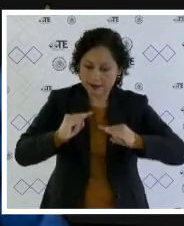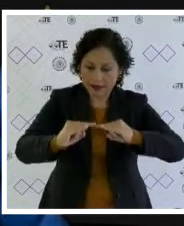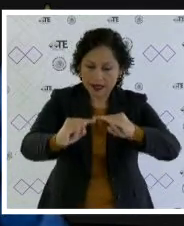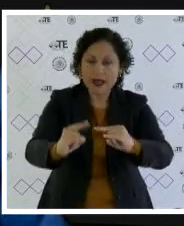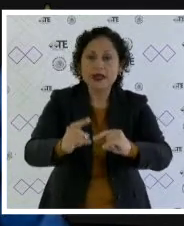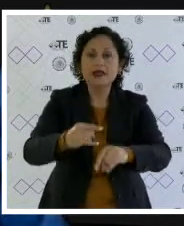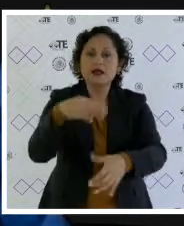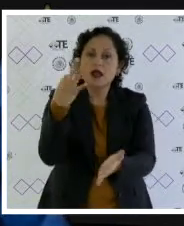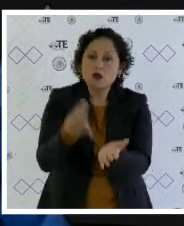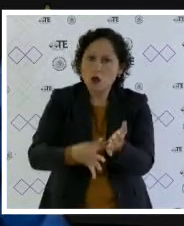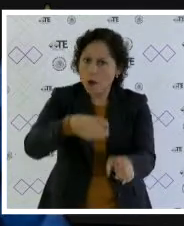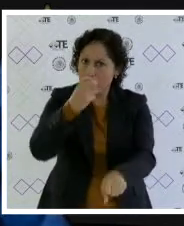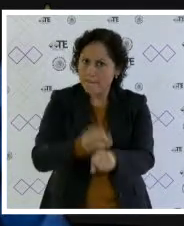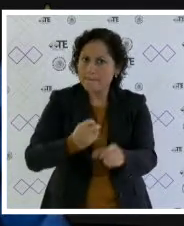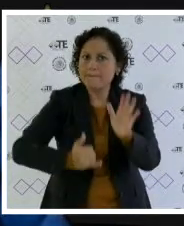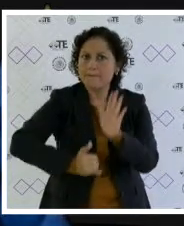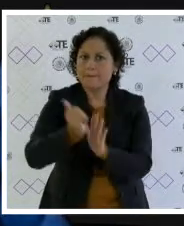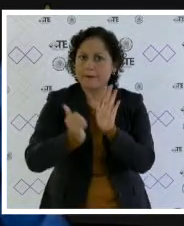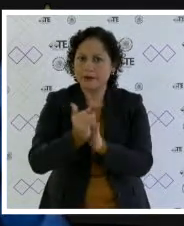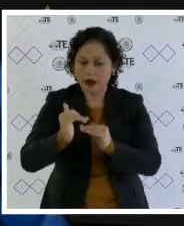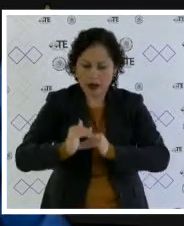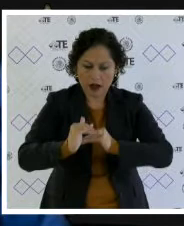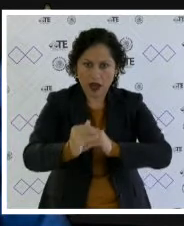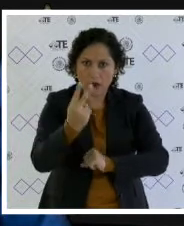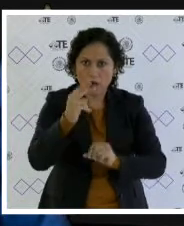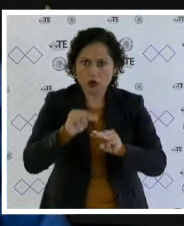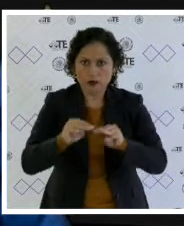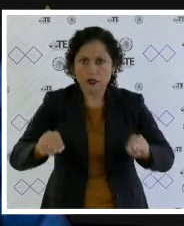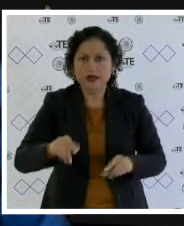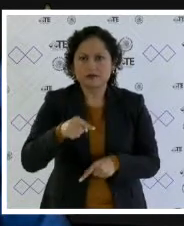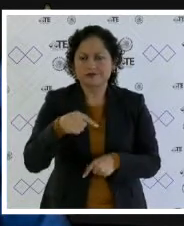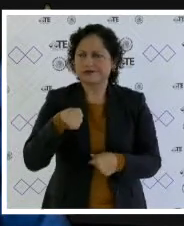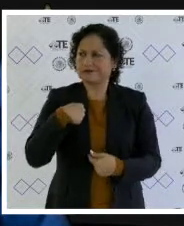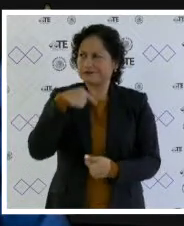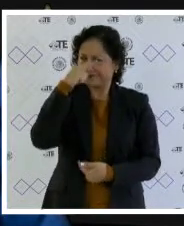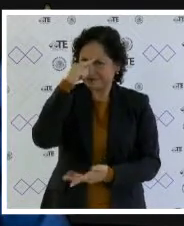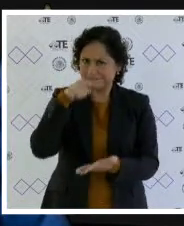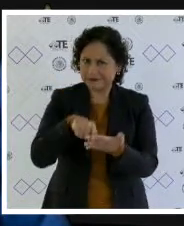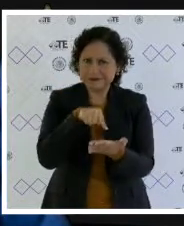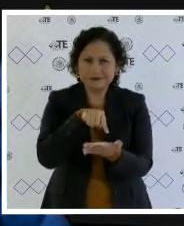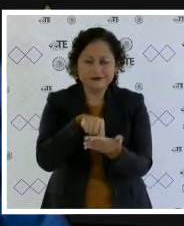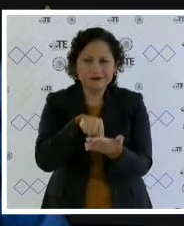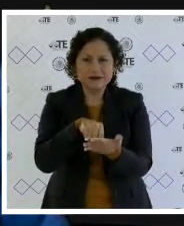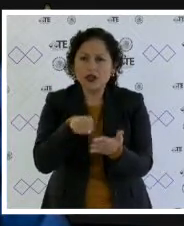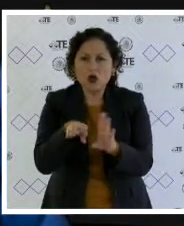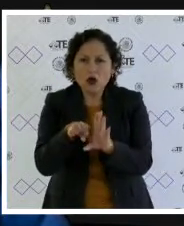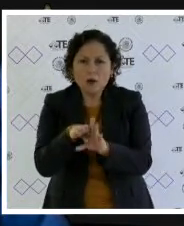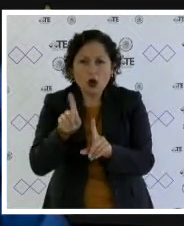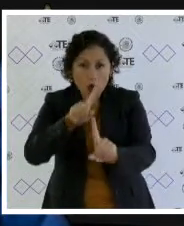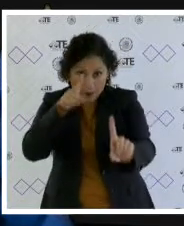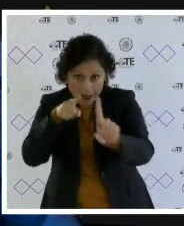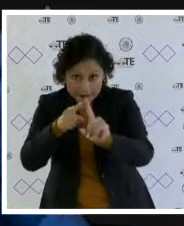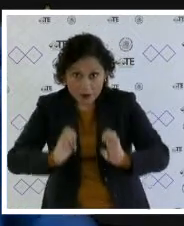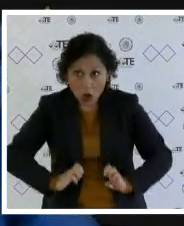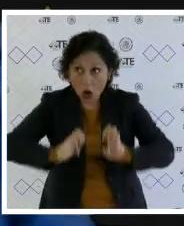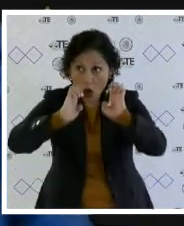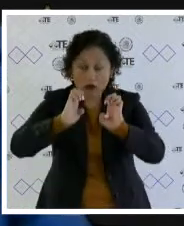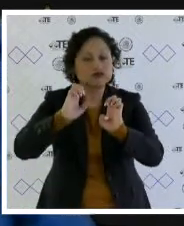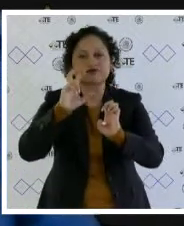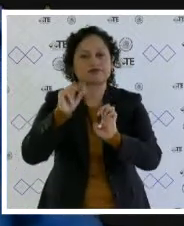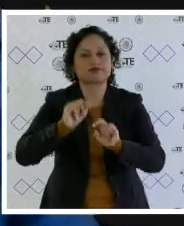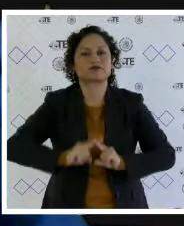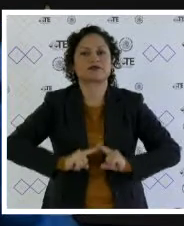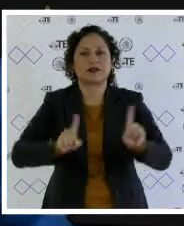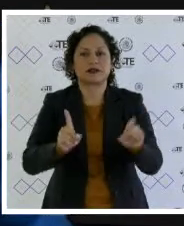metros cada uno, estimo que no es posible concluir que pretenda edificar algo ni realizar alguna obra tendiente a ello.